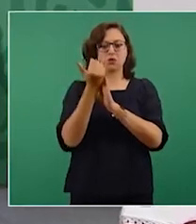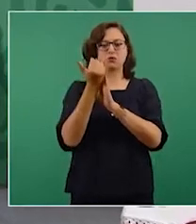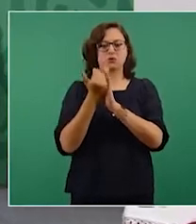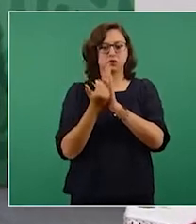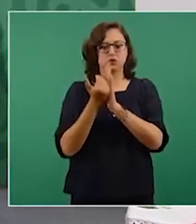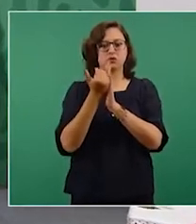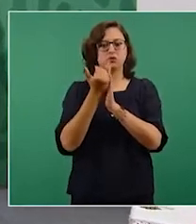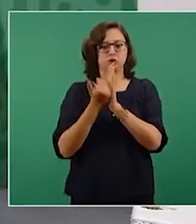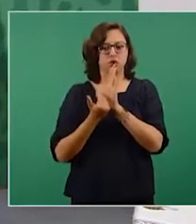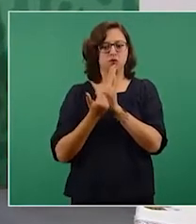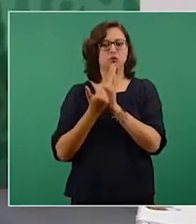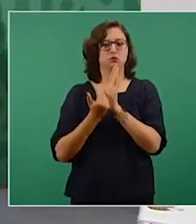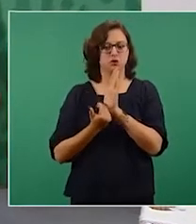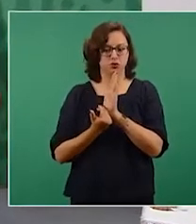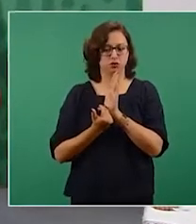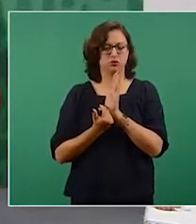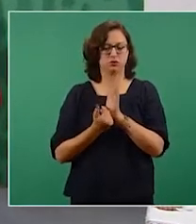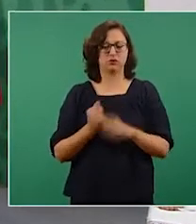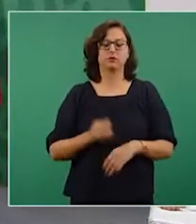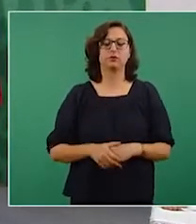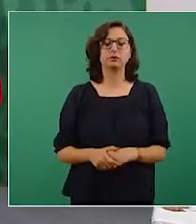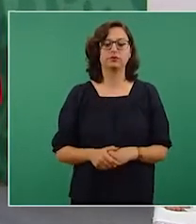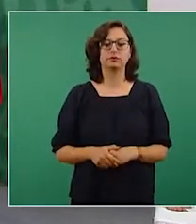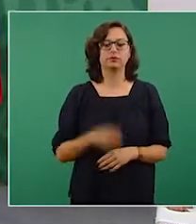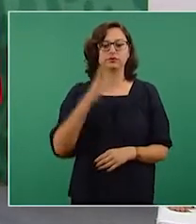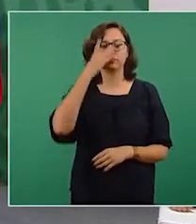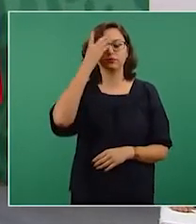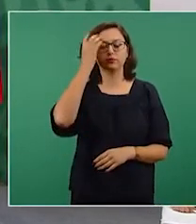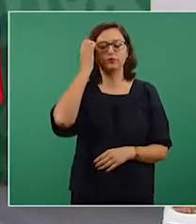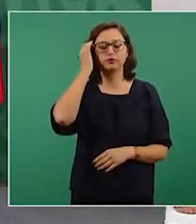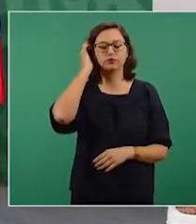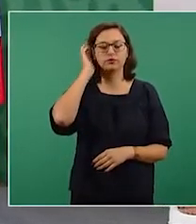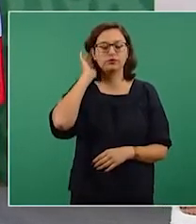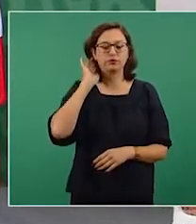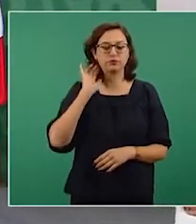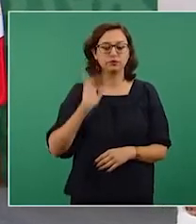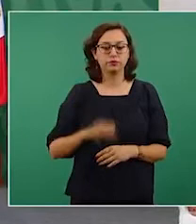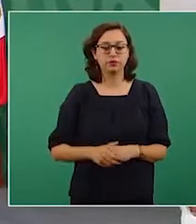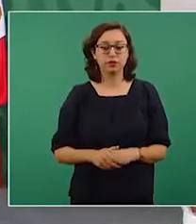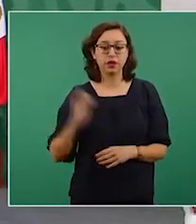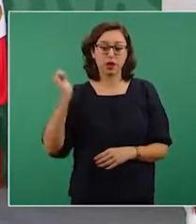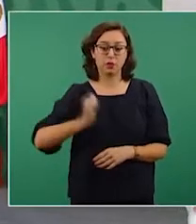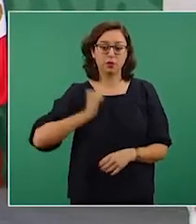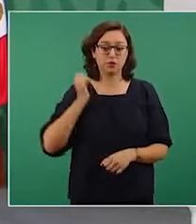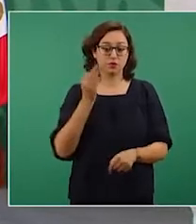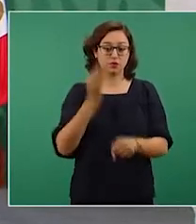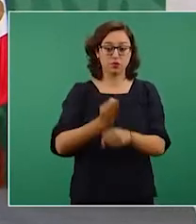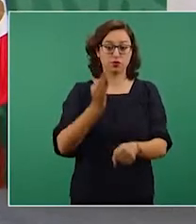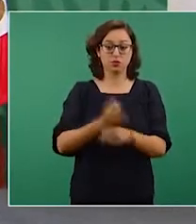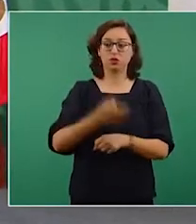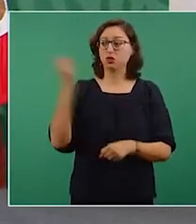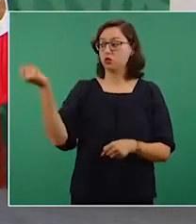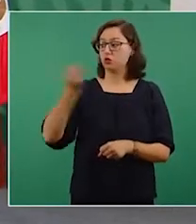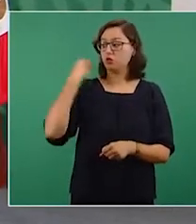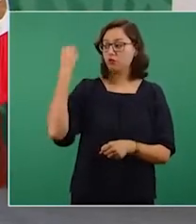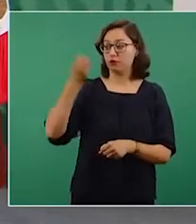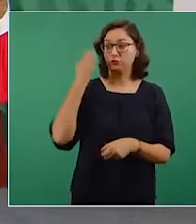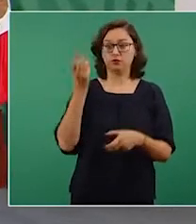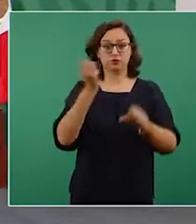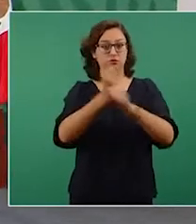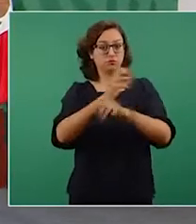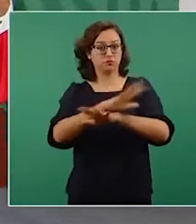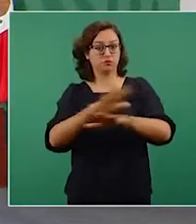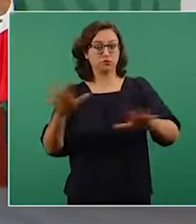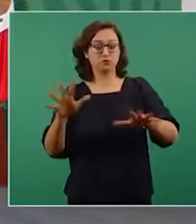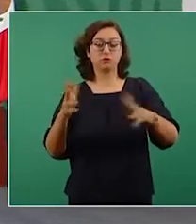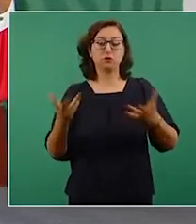Y aprovecho, porque esta conferencia nos ayuda a que la gente, que